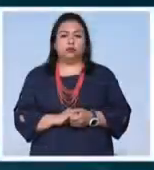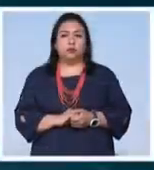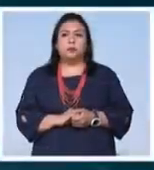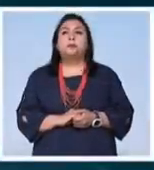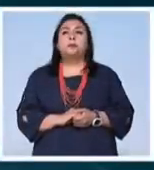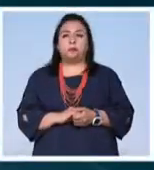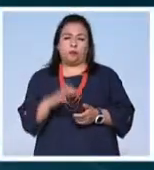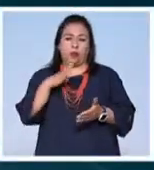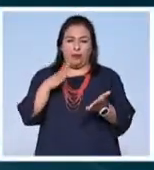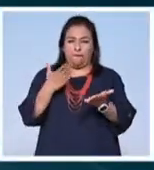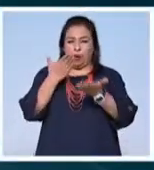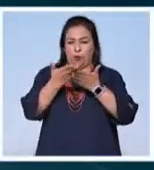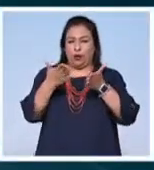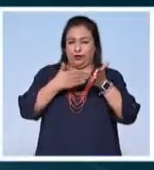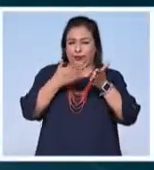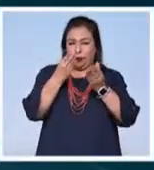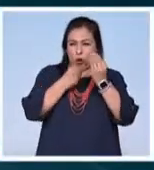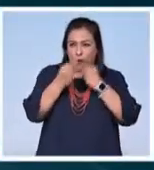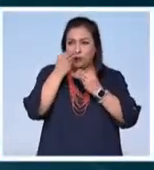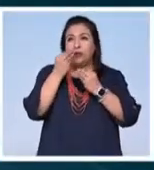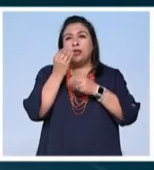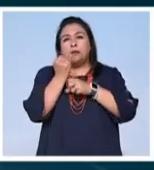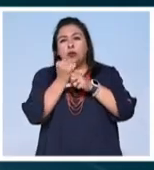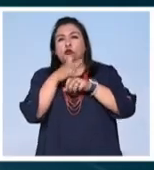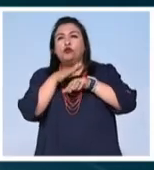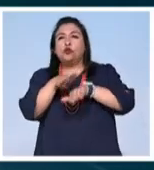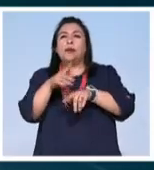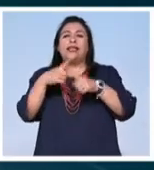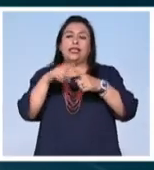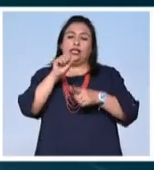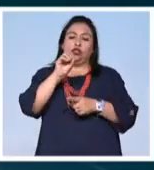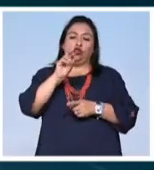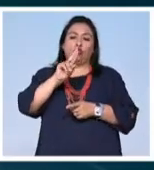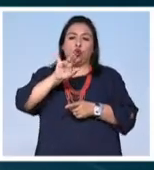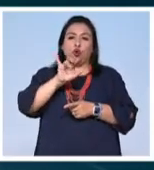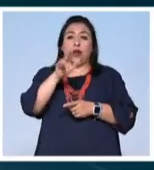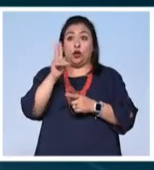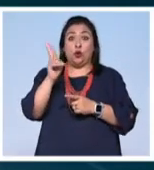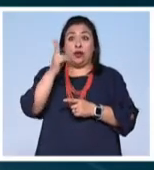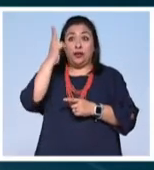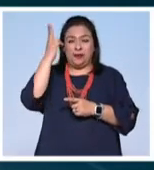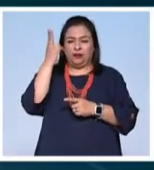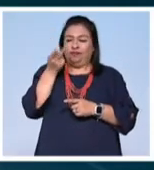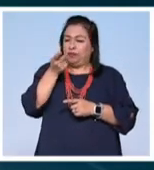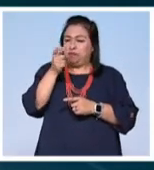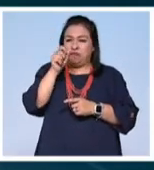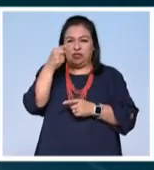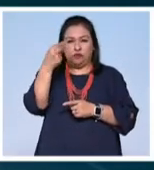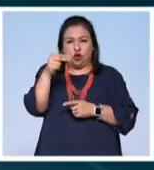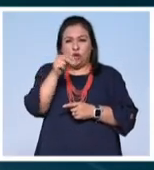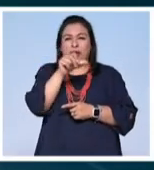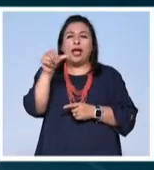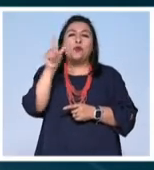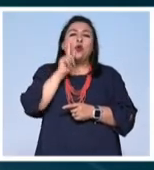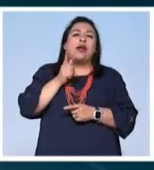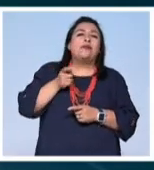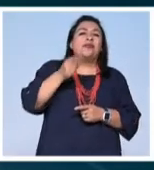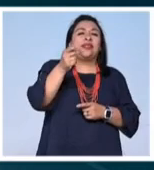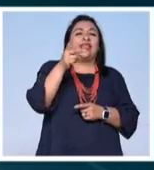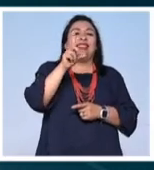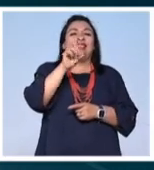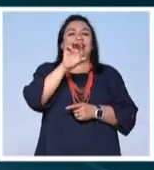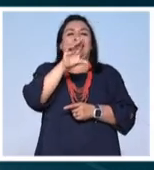Con una propuesta gastronómica y estudios en torno a Sor Juana, la universidad que abandera el nombre de la llamada de Simamusa,